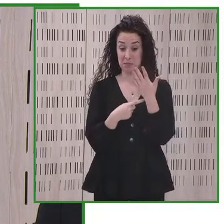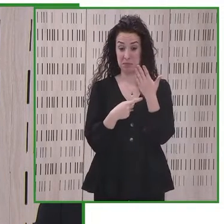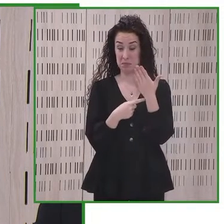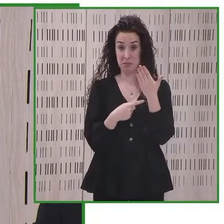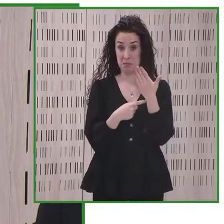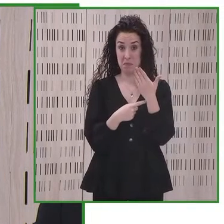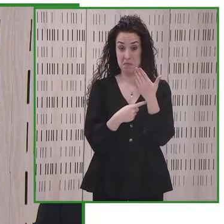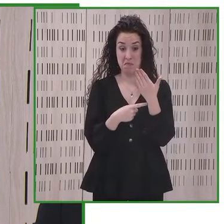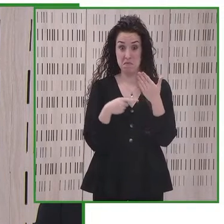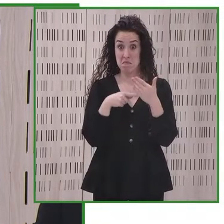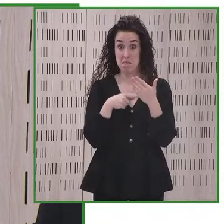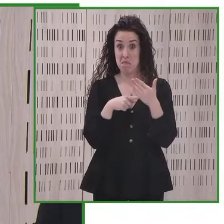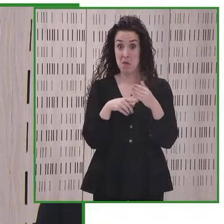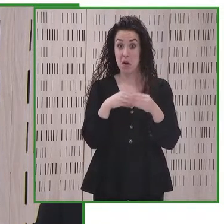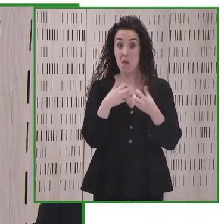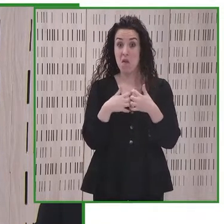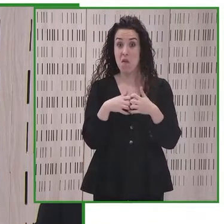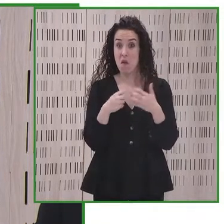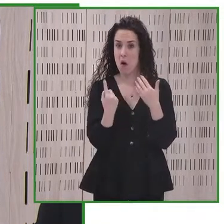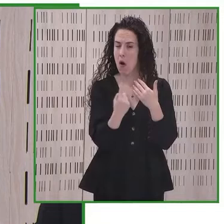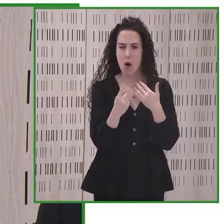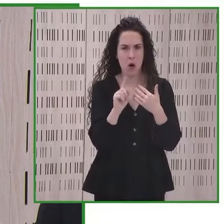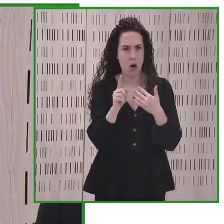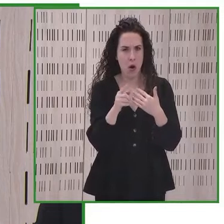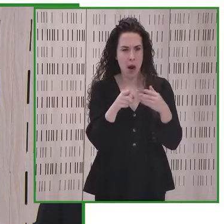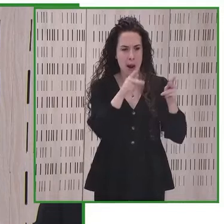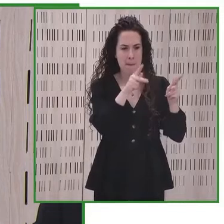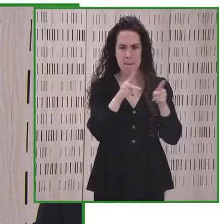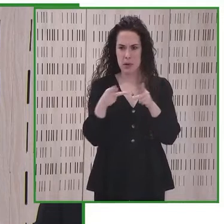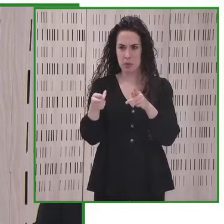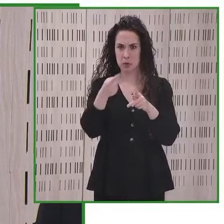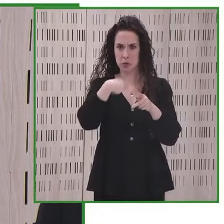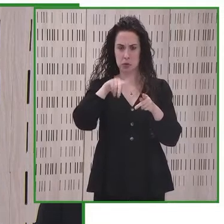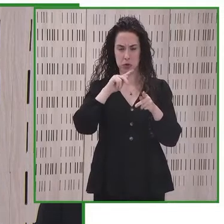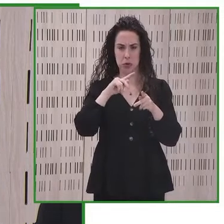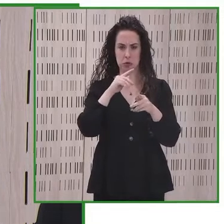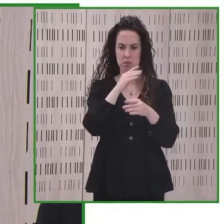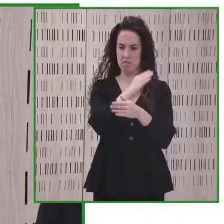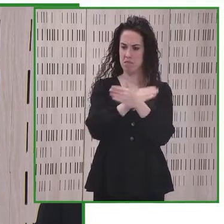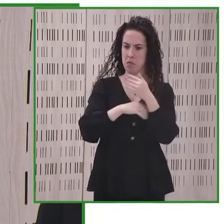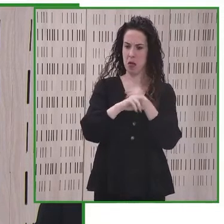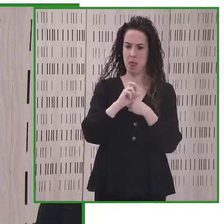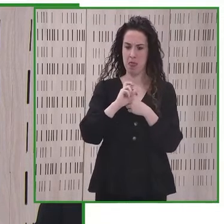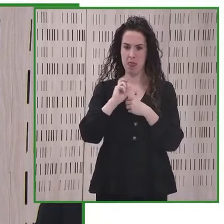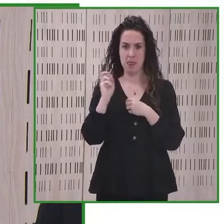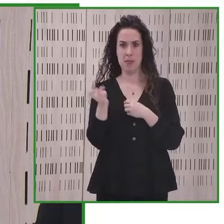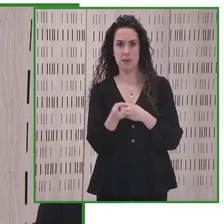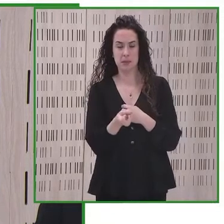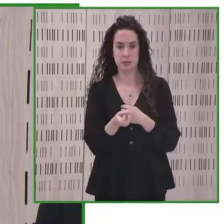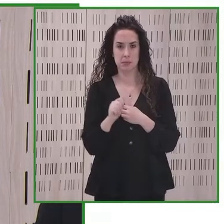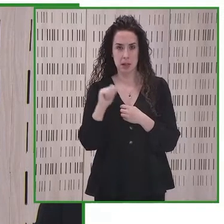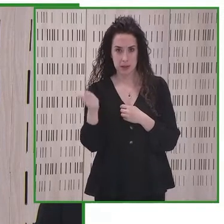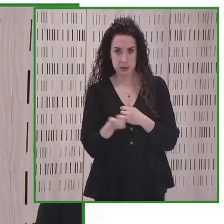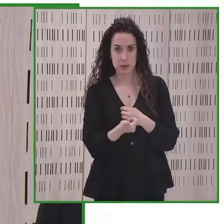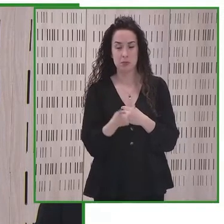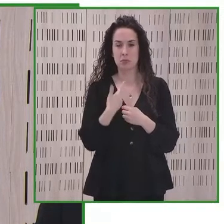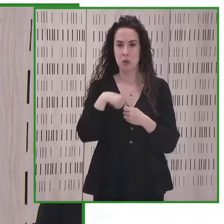articulan por sí mismos, somos nosotros y nosotras con nuestras diversidades los que definimos sus funciones.